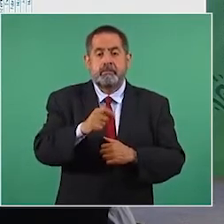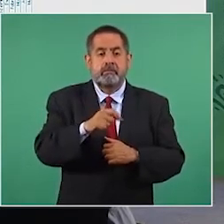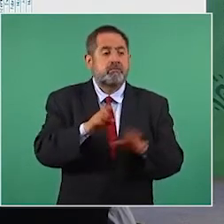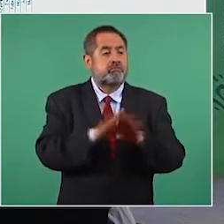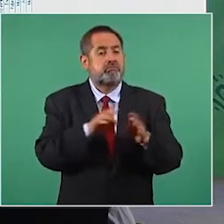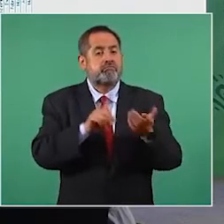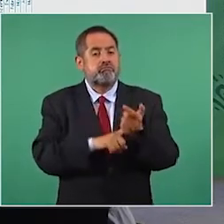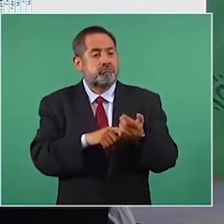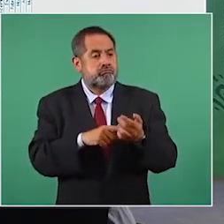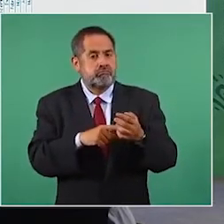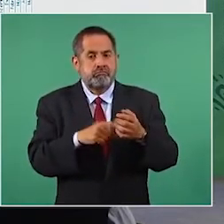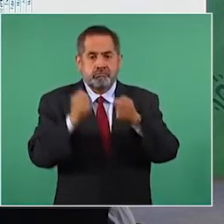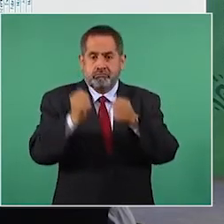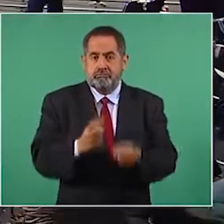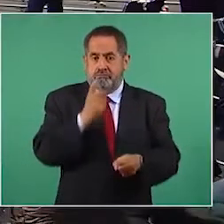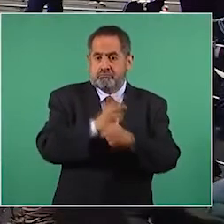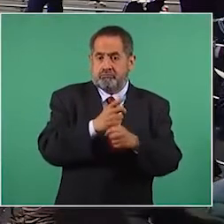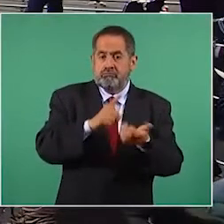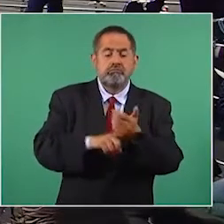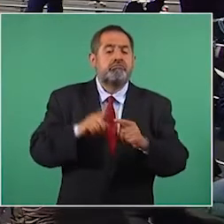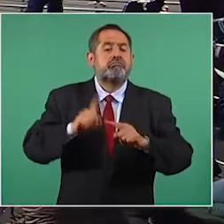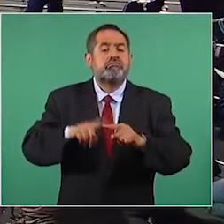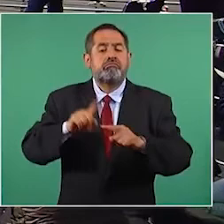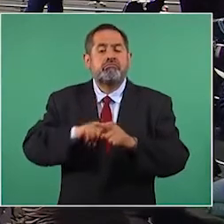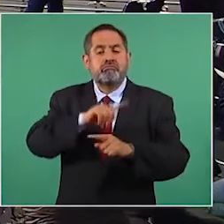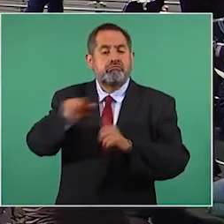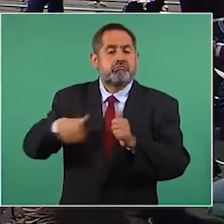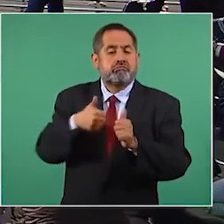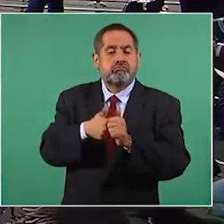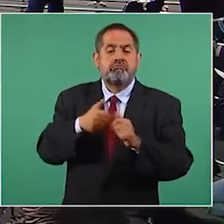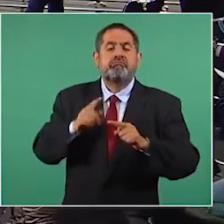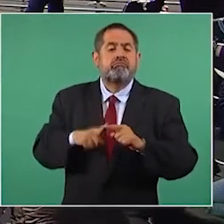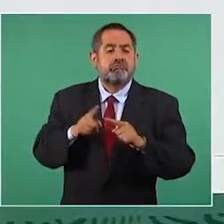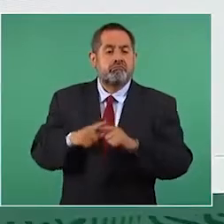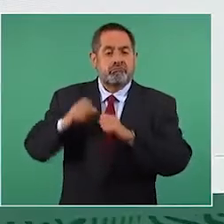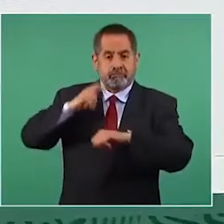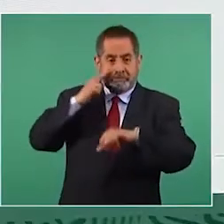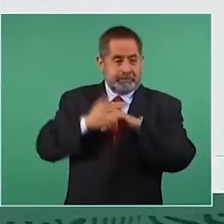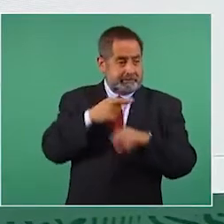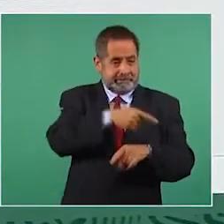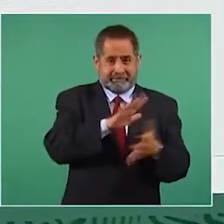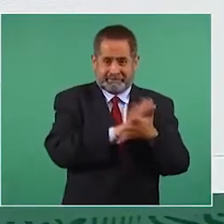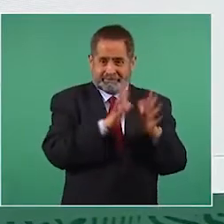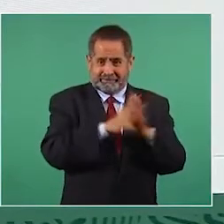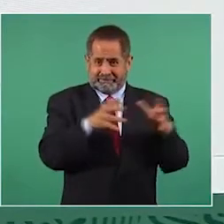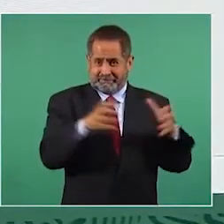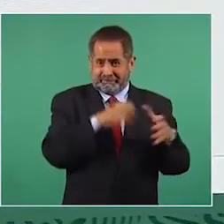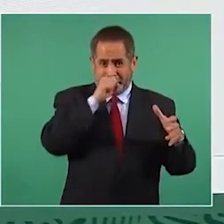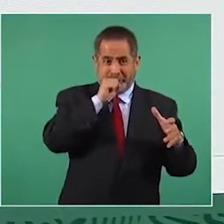manejo de la seguridad estaba prácticamente a cargo de la delincuencia.